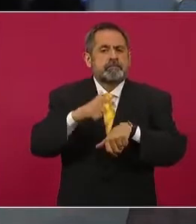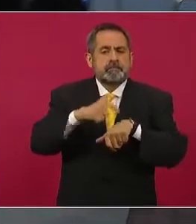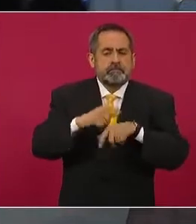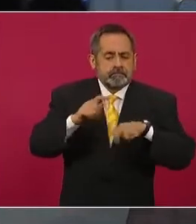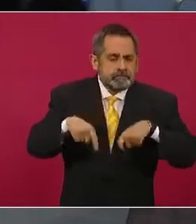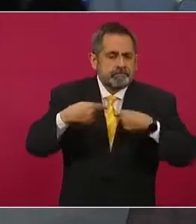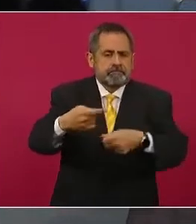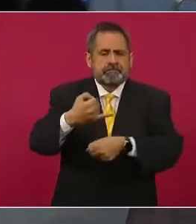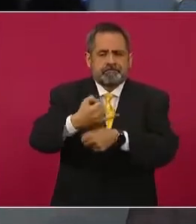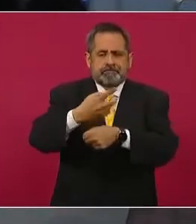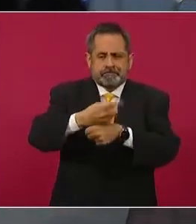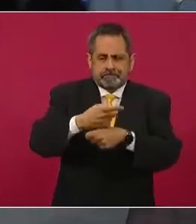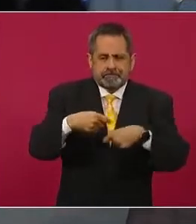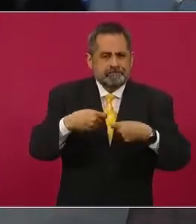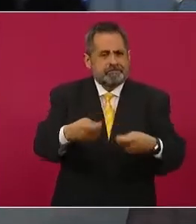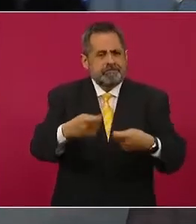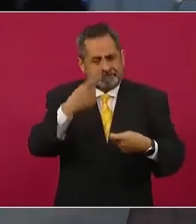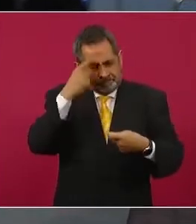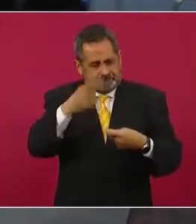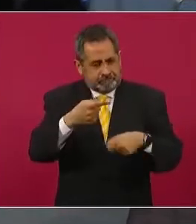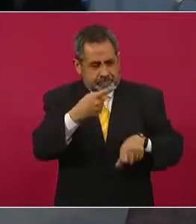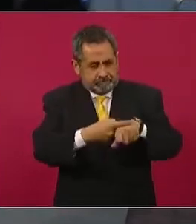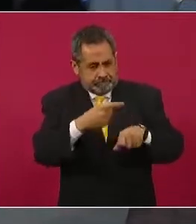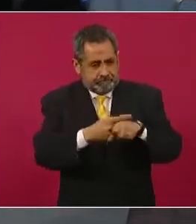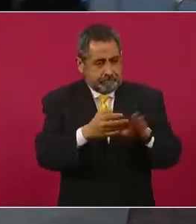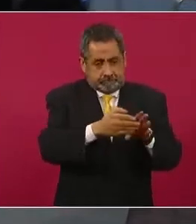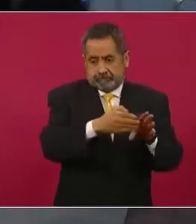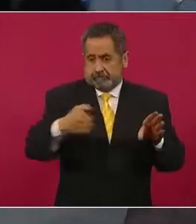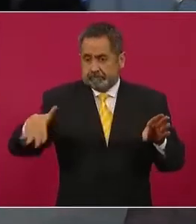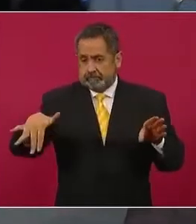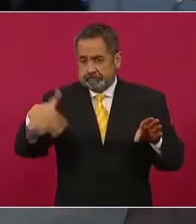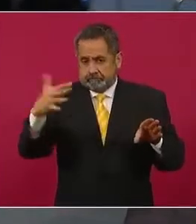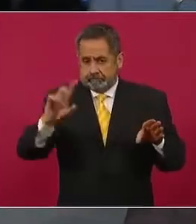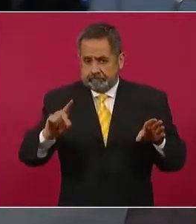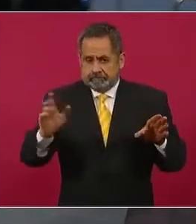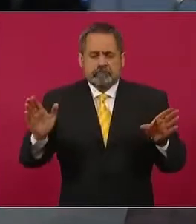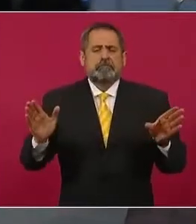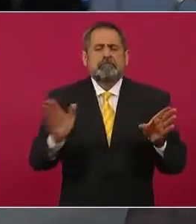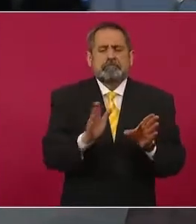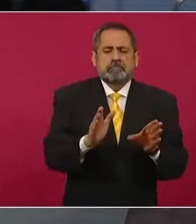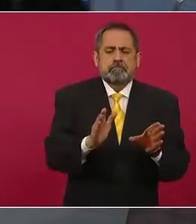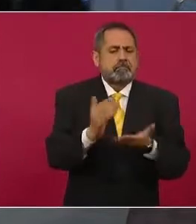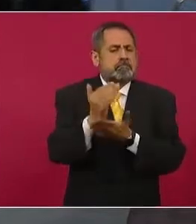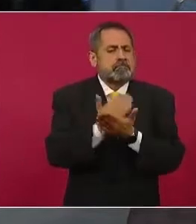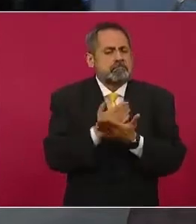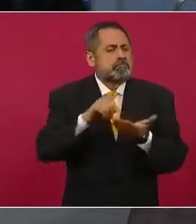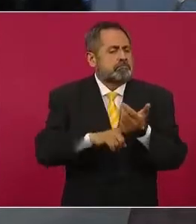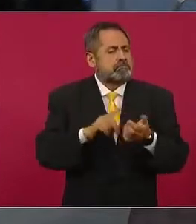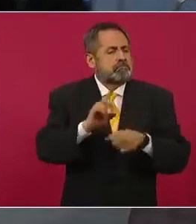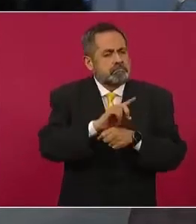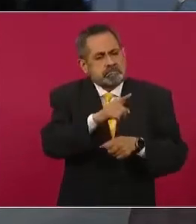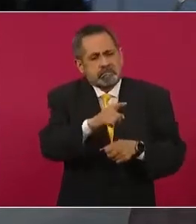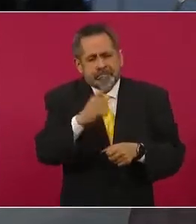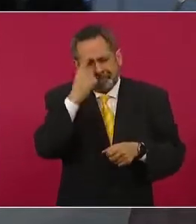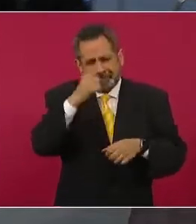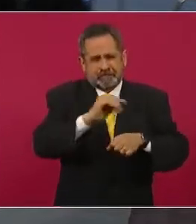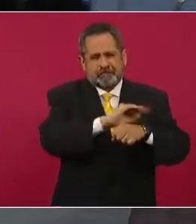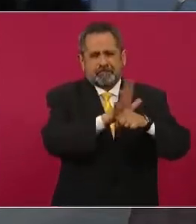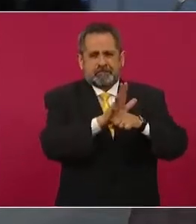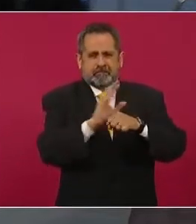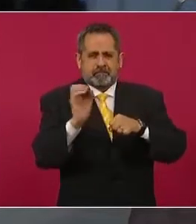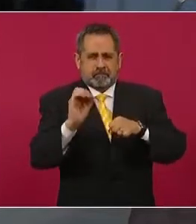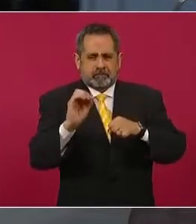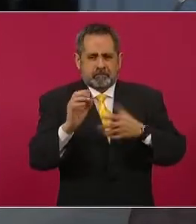se está dando a una persona contagiada con esta variante Omicron. Ya lo tocaban un poquito aquí el tema de las